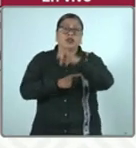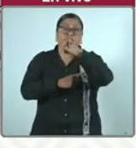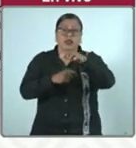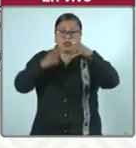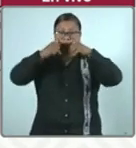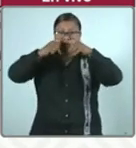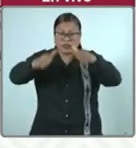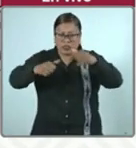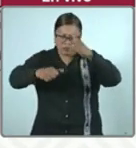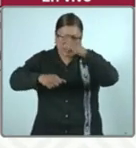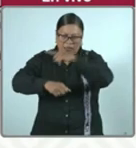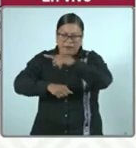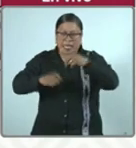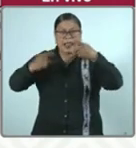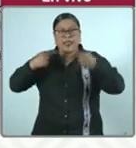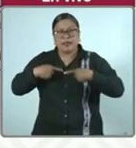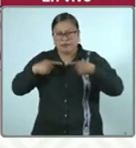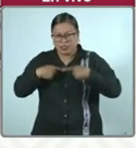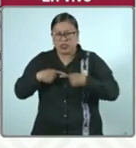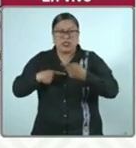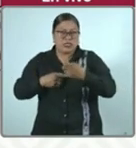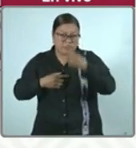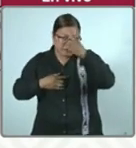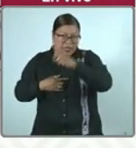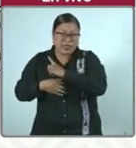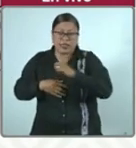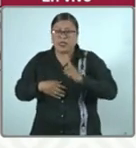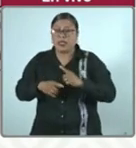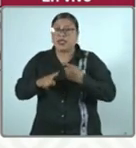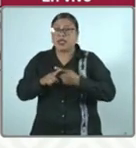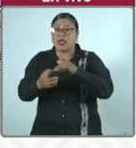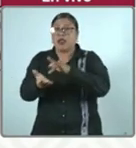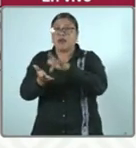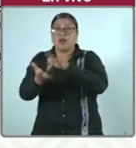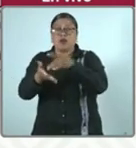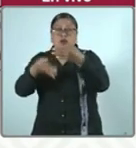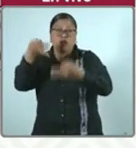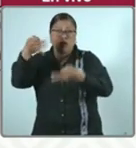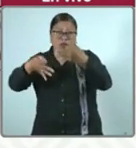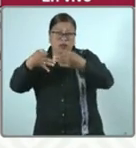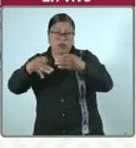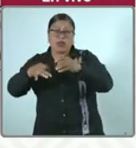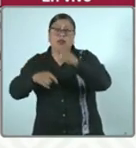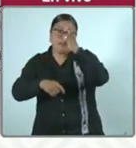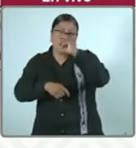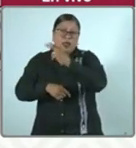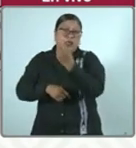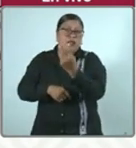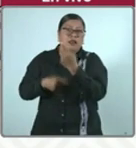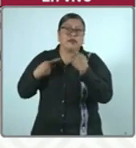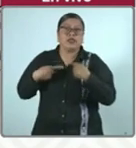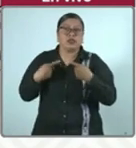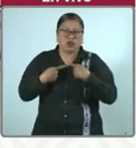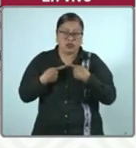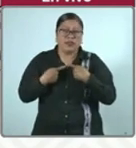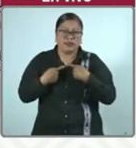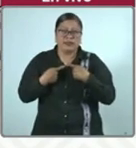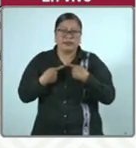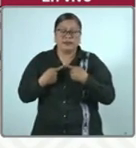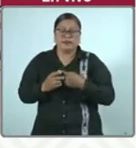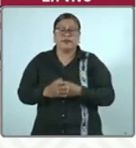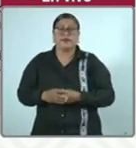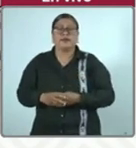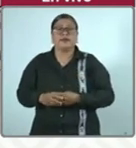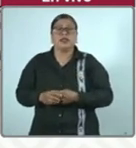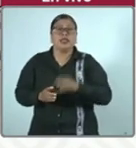Integral a Víctimas con la finalidad de que le designen a un asesor jurídico victimal a las personas en situación de víctima y